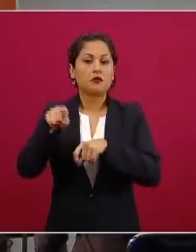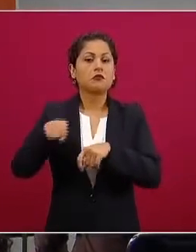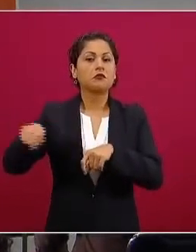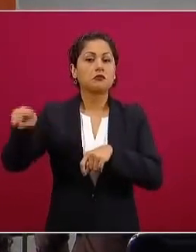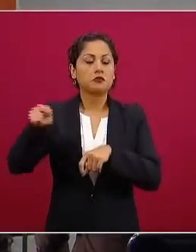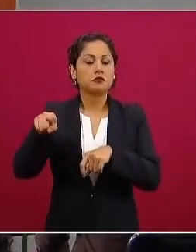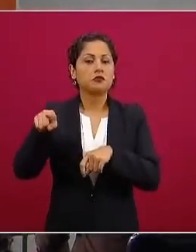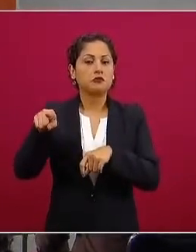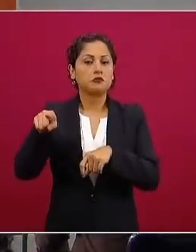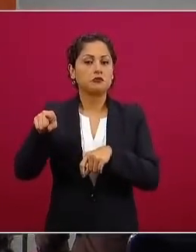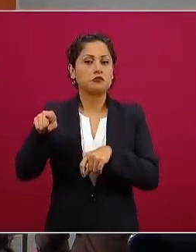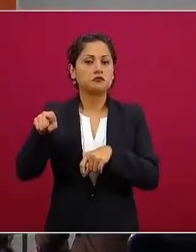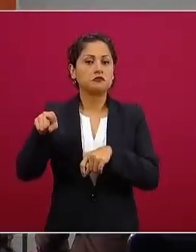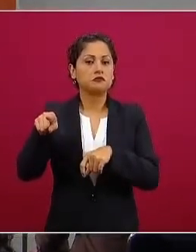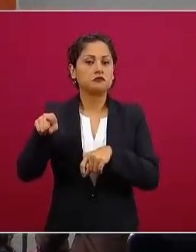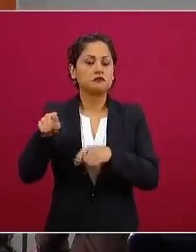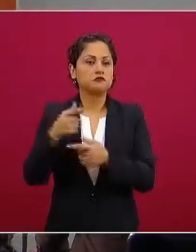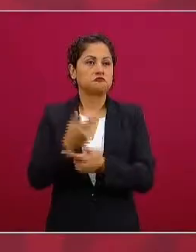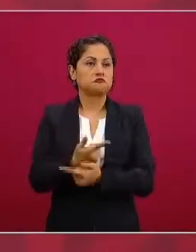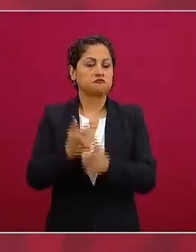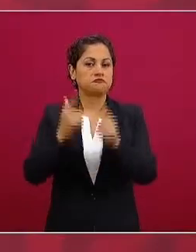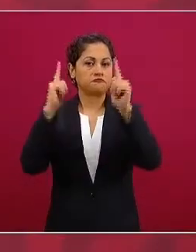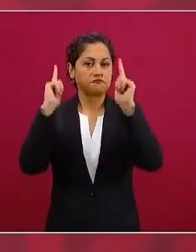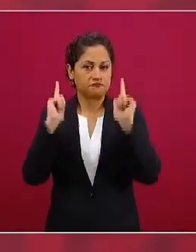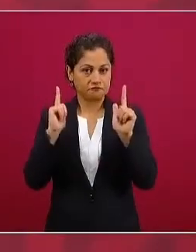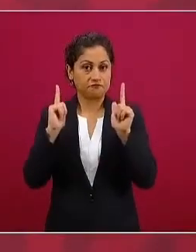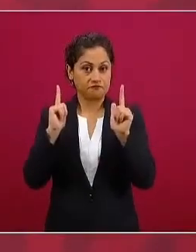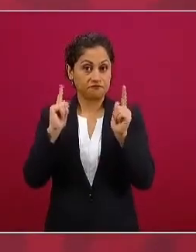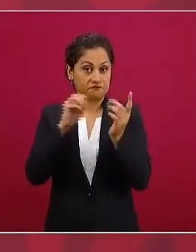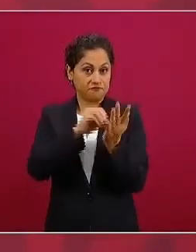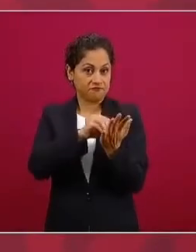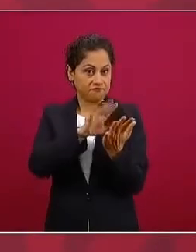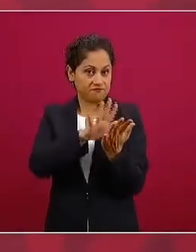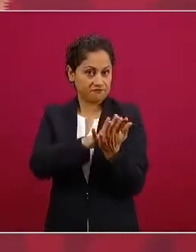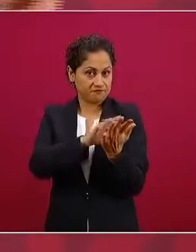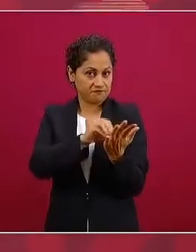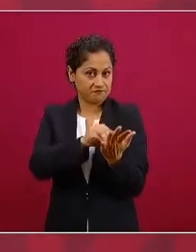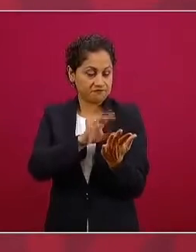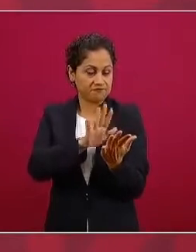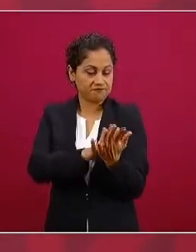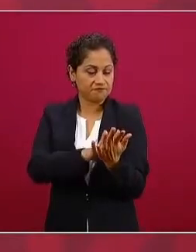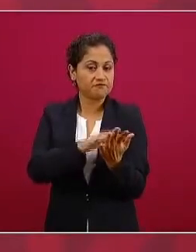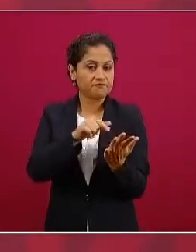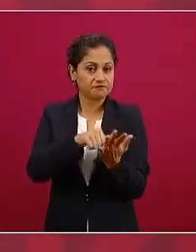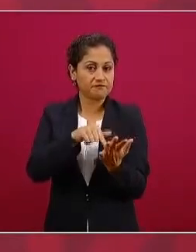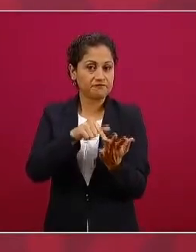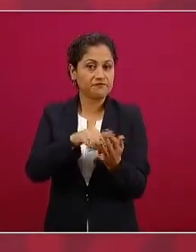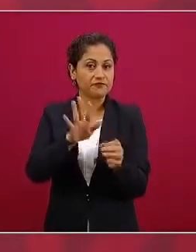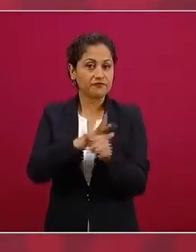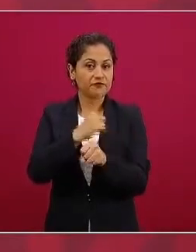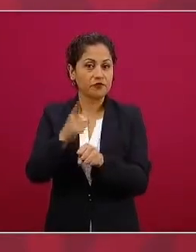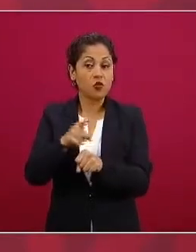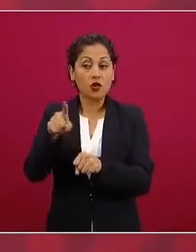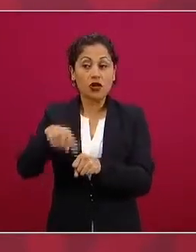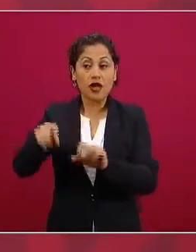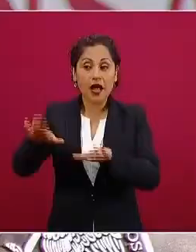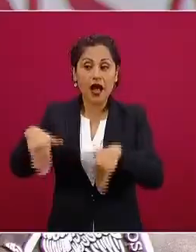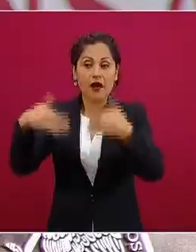en los editoriales porque escribía un dirigente de oposición